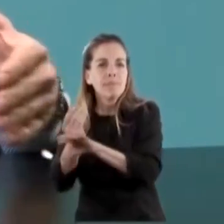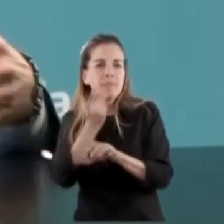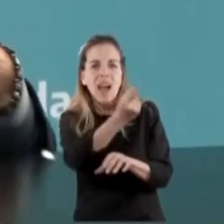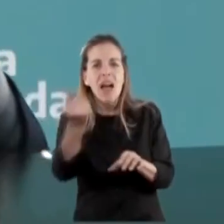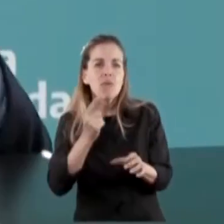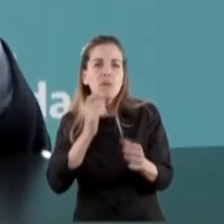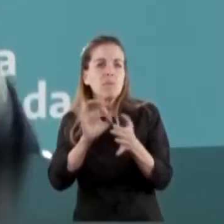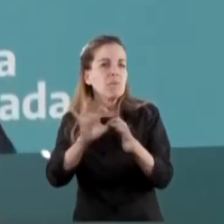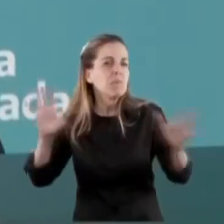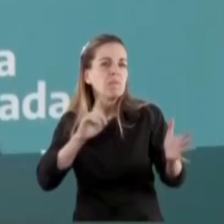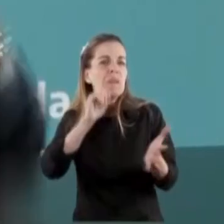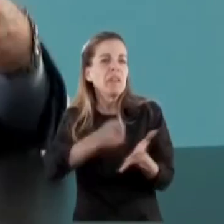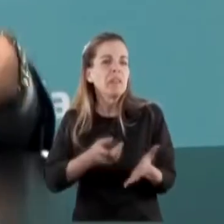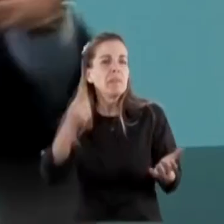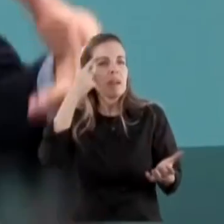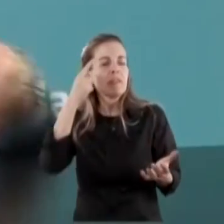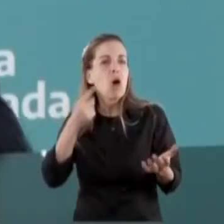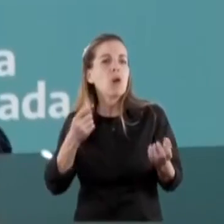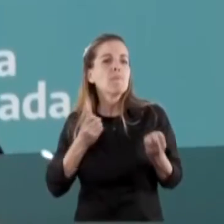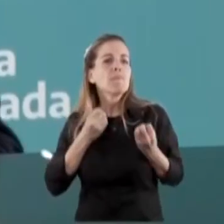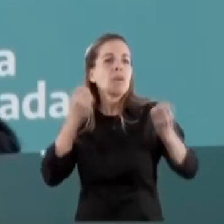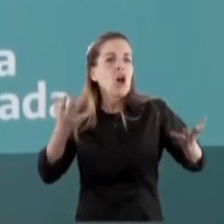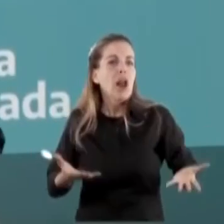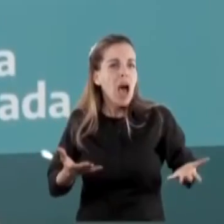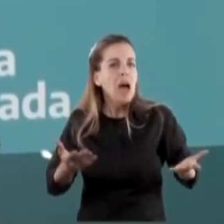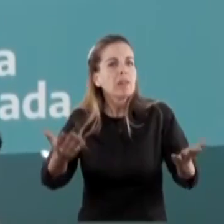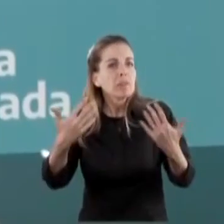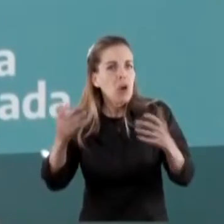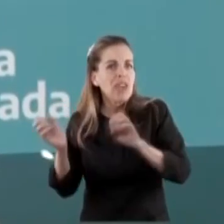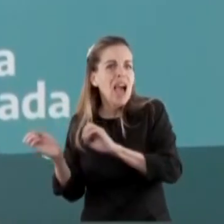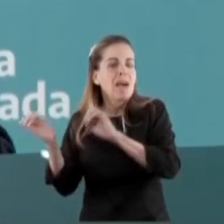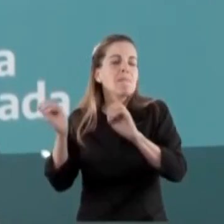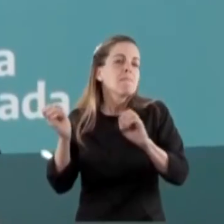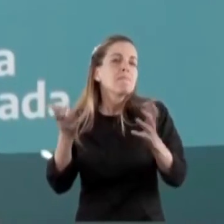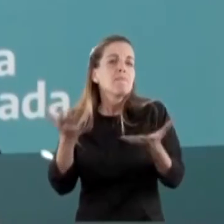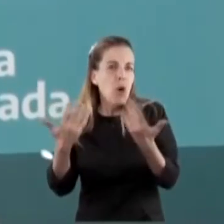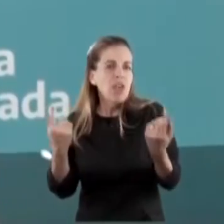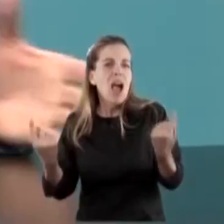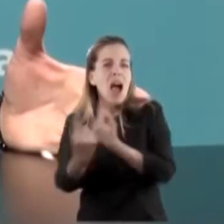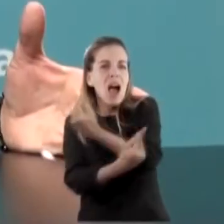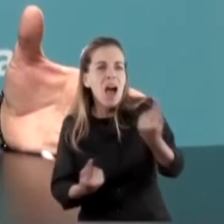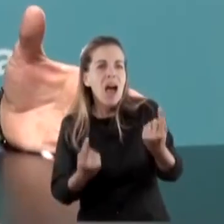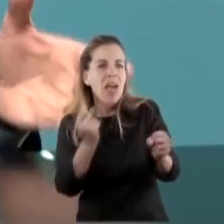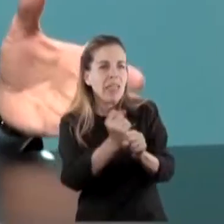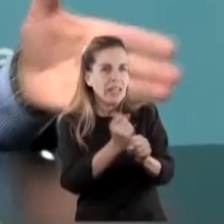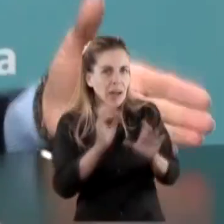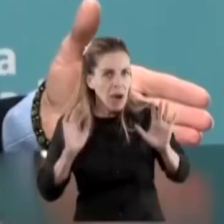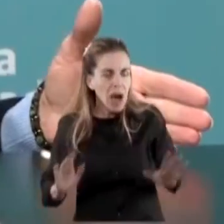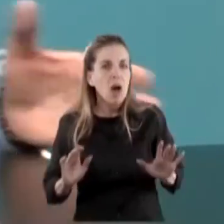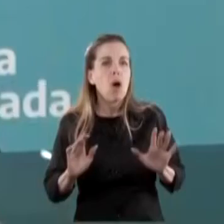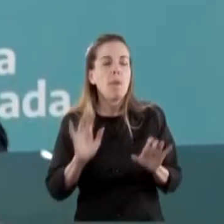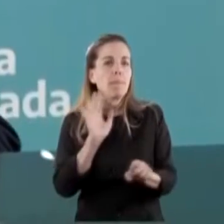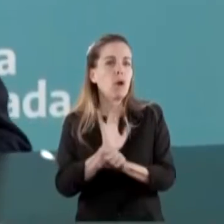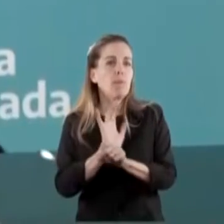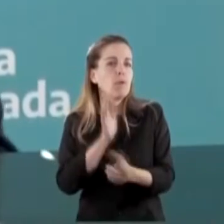su situación laboral, a partir de mudarse, pero fundamentalmente para lo que está claro, como un